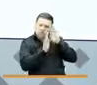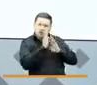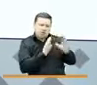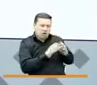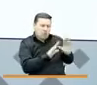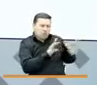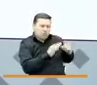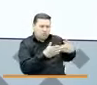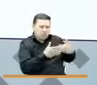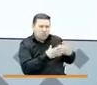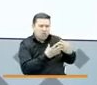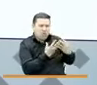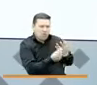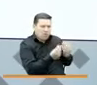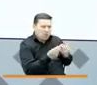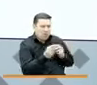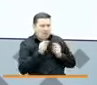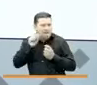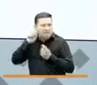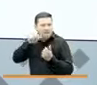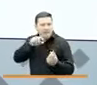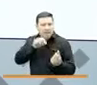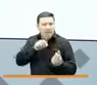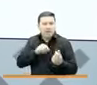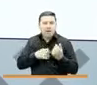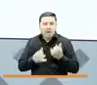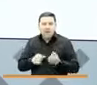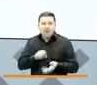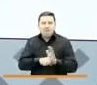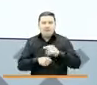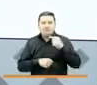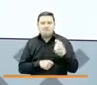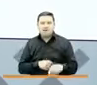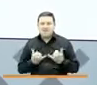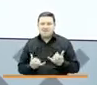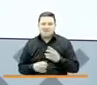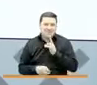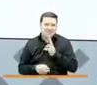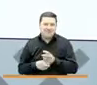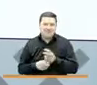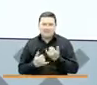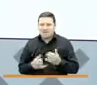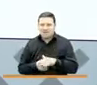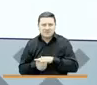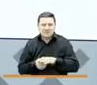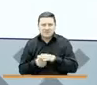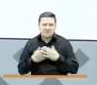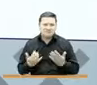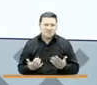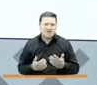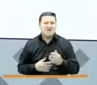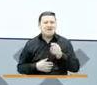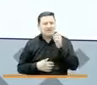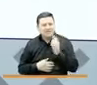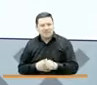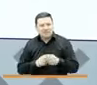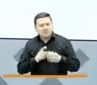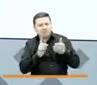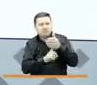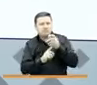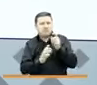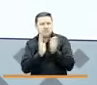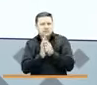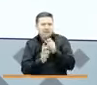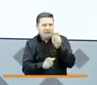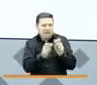momentos en que eran. Pero veníamos en una pandemia, en un momento bastante difícil, en donde teníamos que llegar a esas